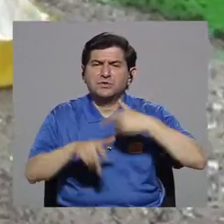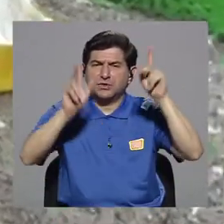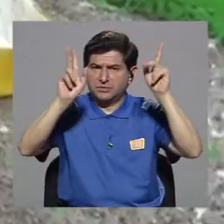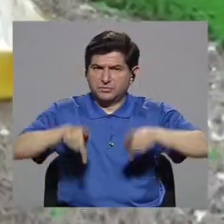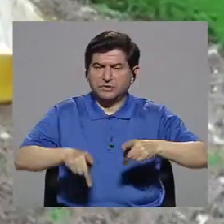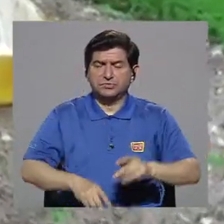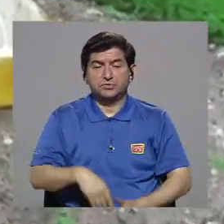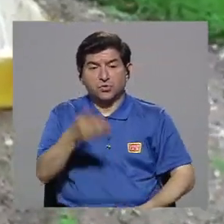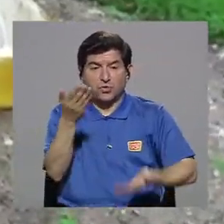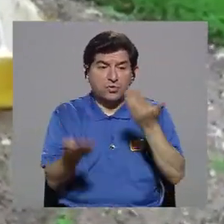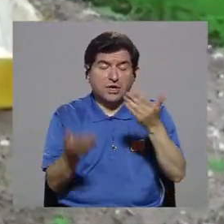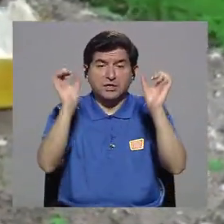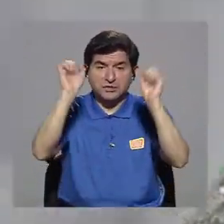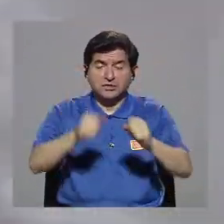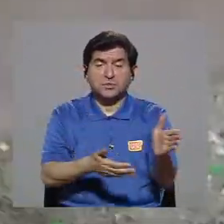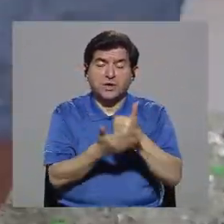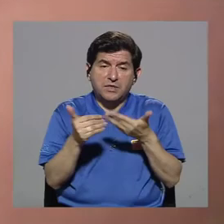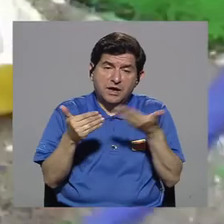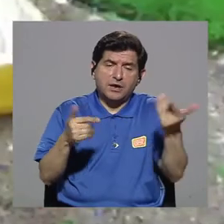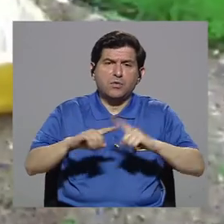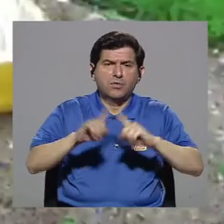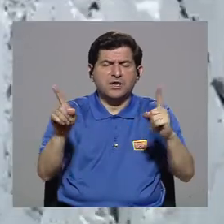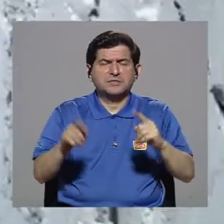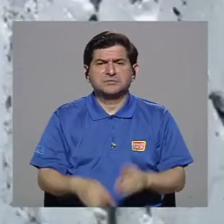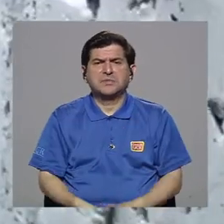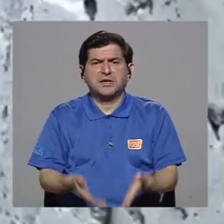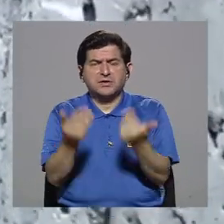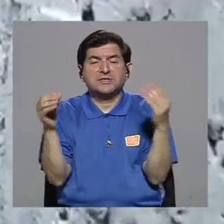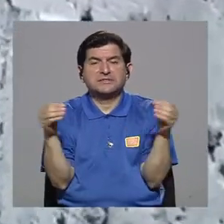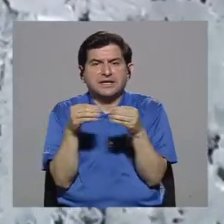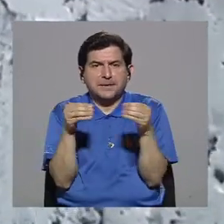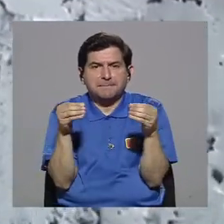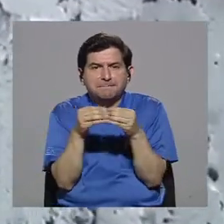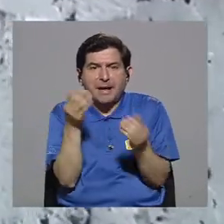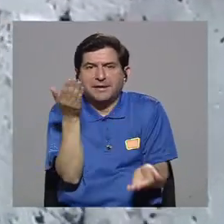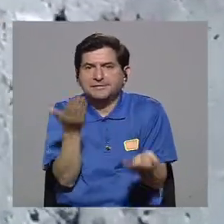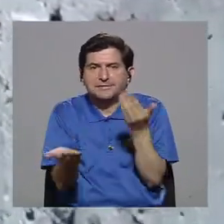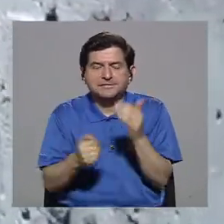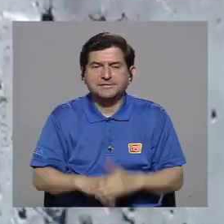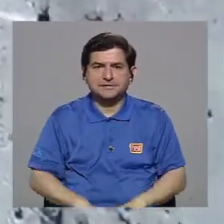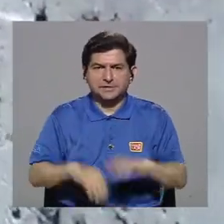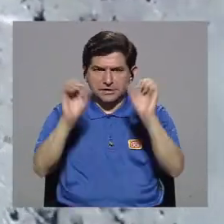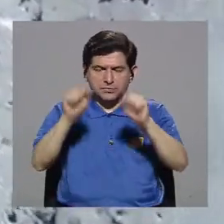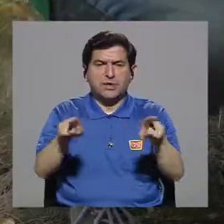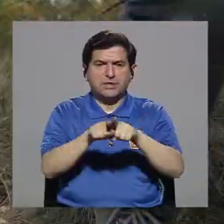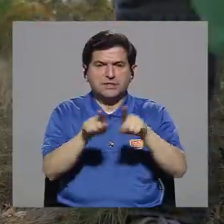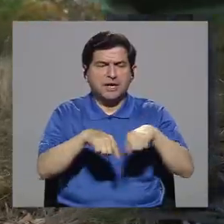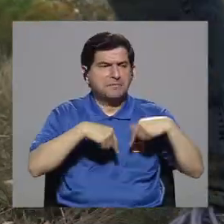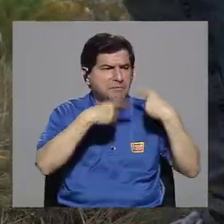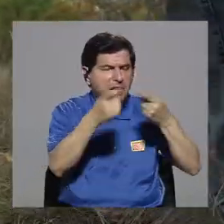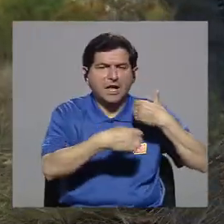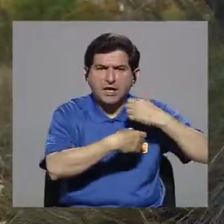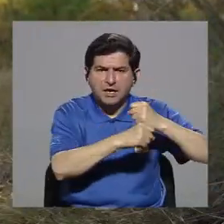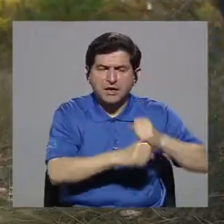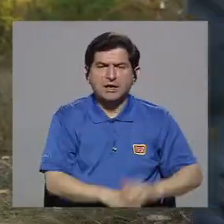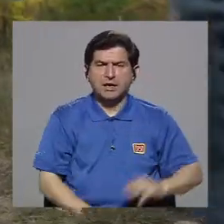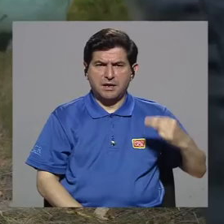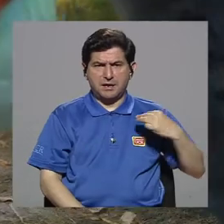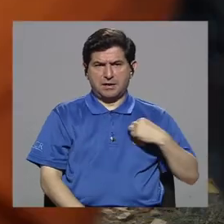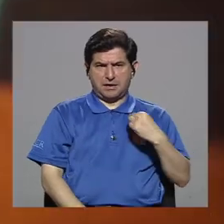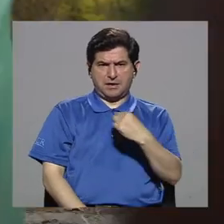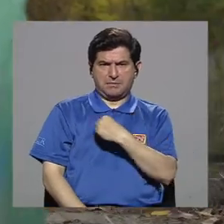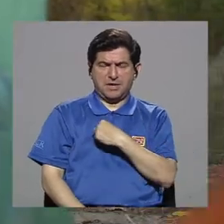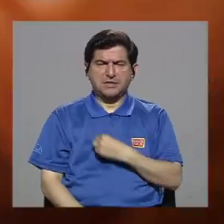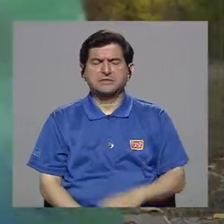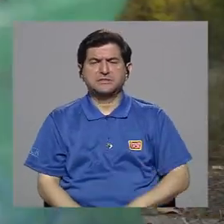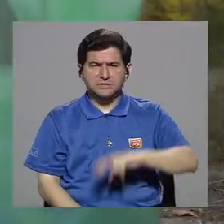que tengan las personas, tal vez sí puedan conseguir algunas cosas, pero si ya quisieran un poquito más, o qué sé yo, de pronto pueden acercarse a las municipalidades. El MOP